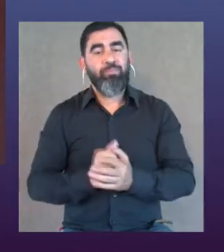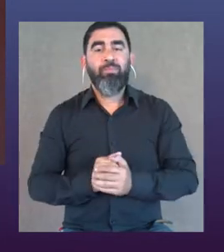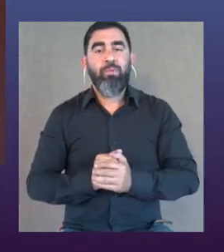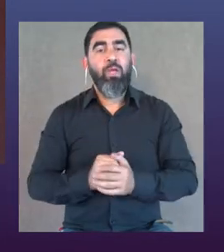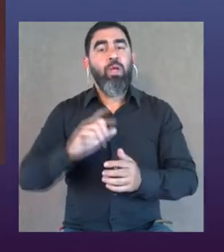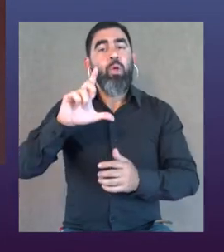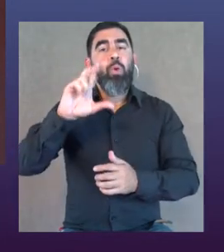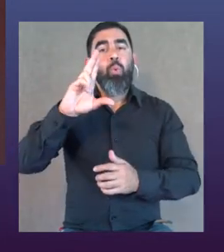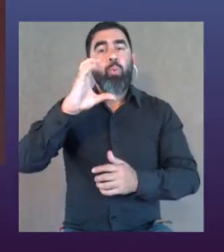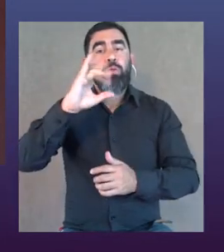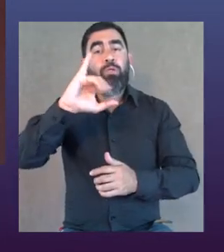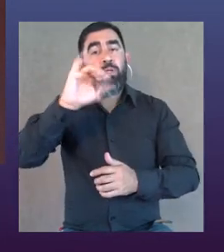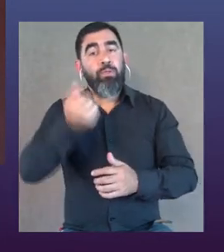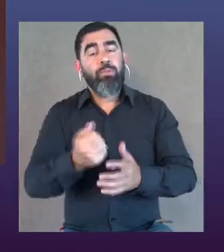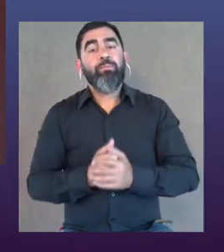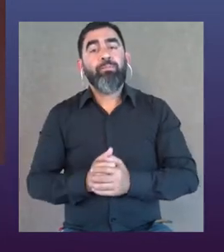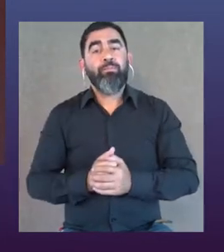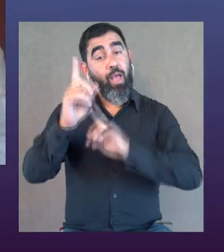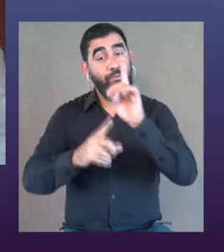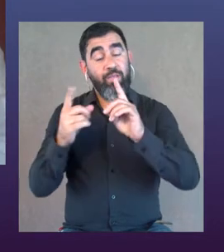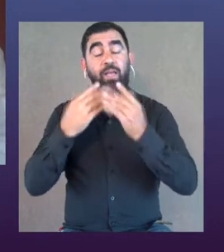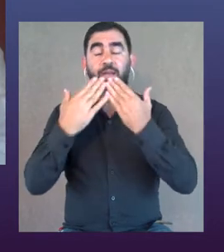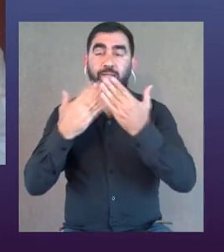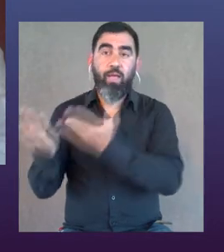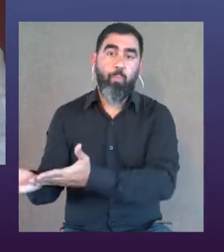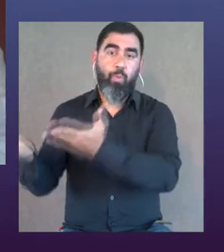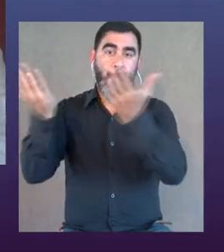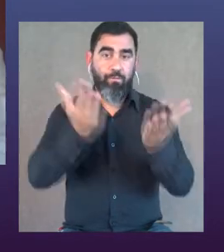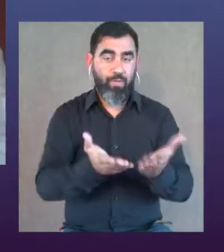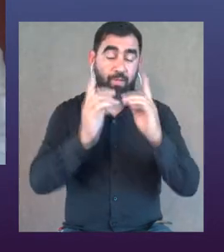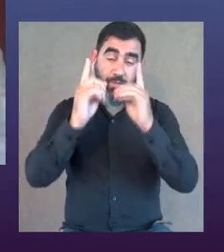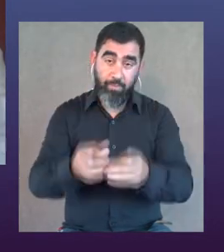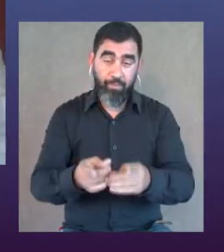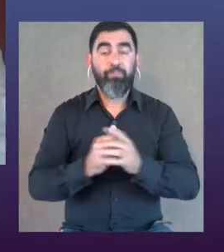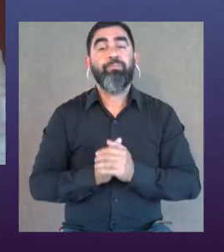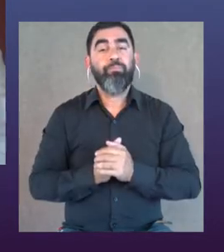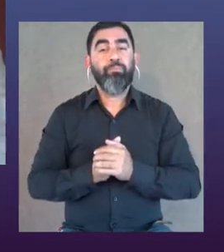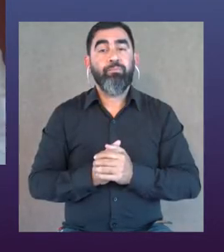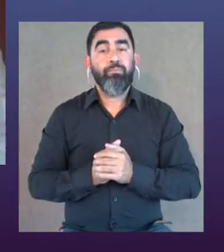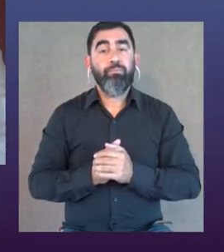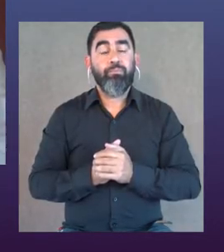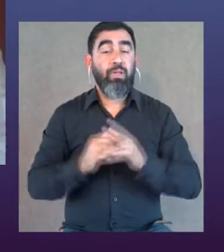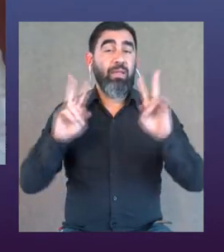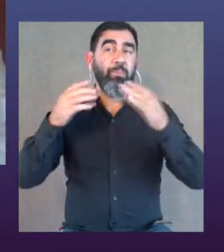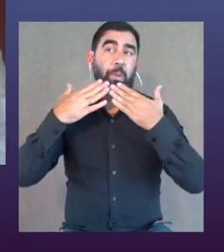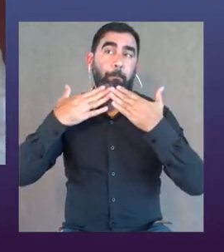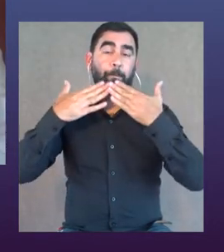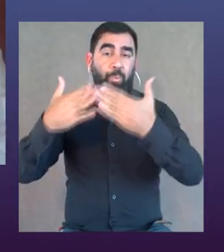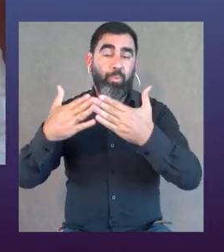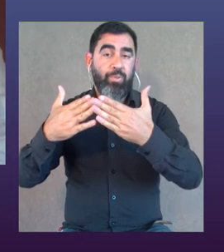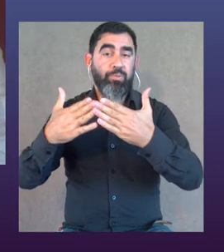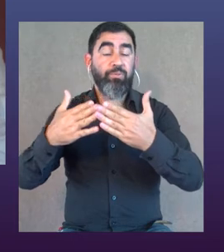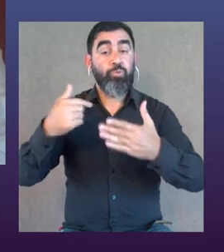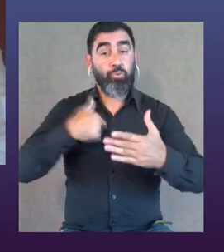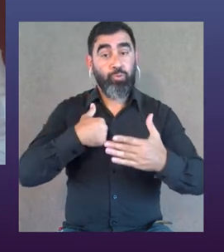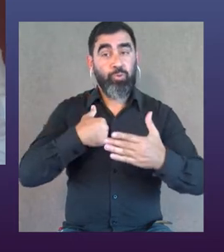Seguramente sí. Lucía. Bueno, también muchas gracias por la invitación. Y bueno, yendo